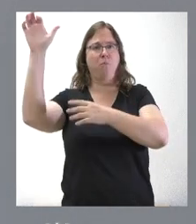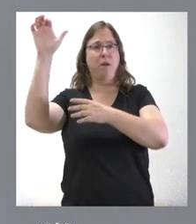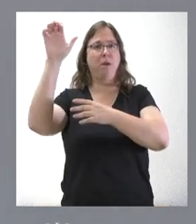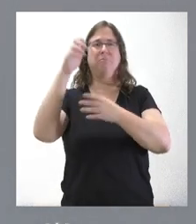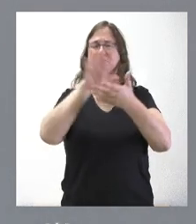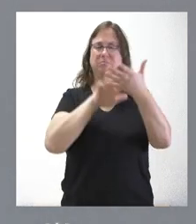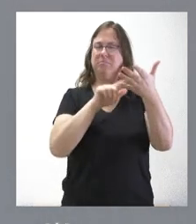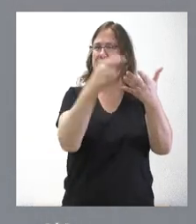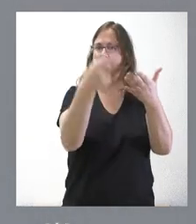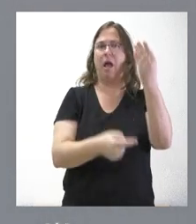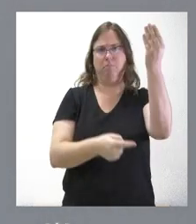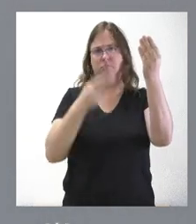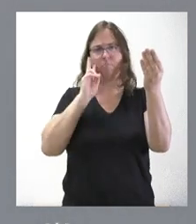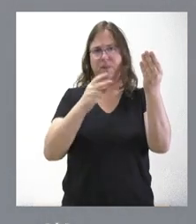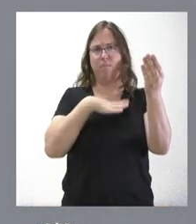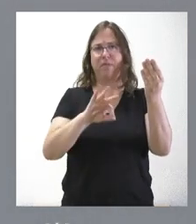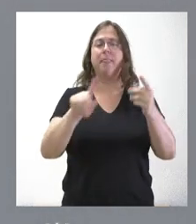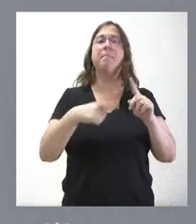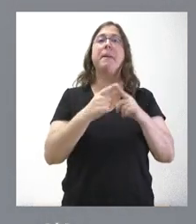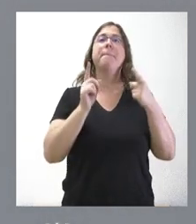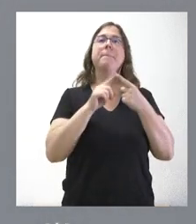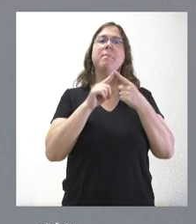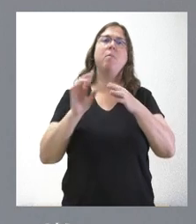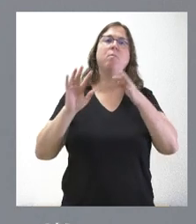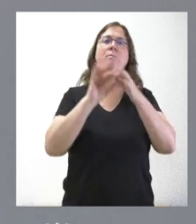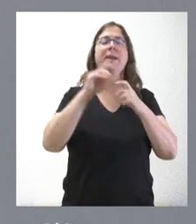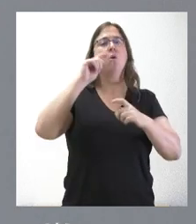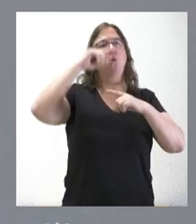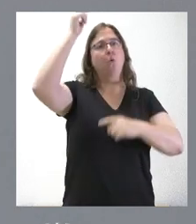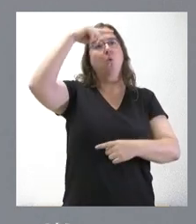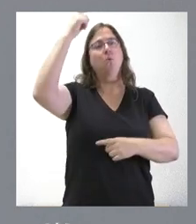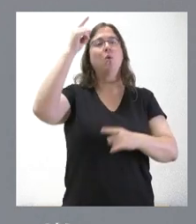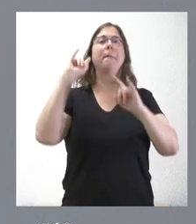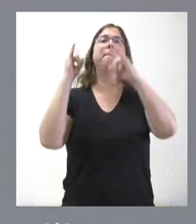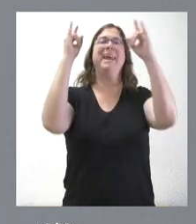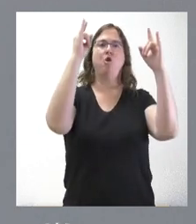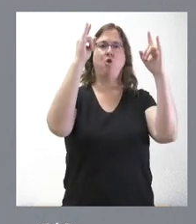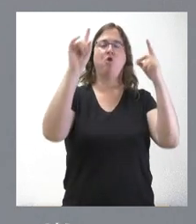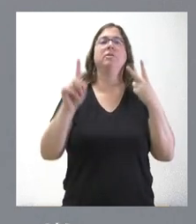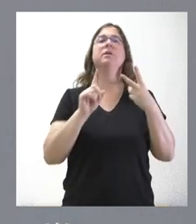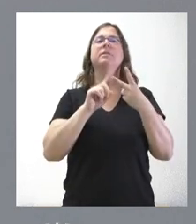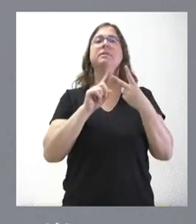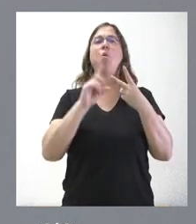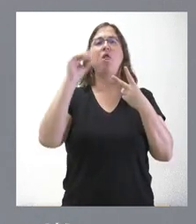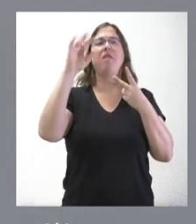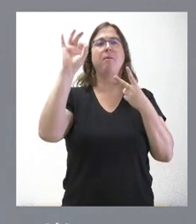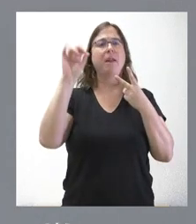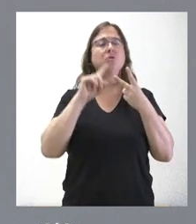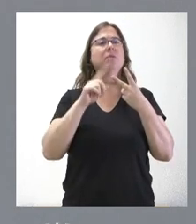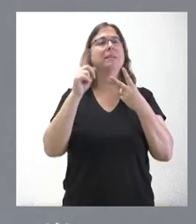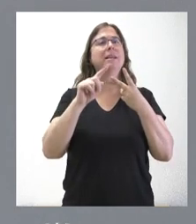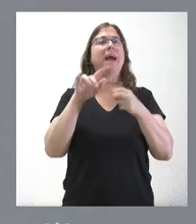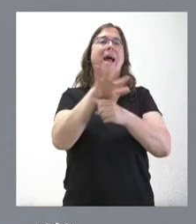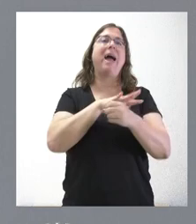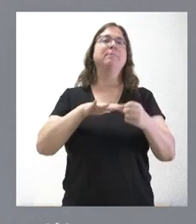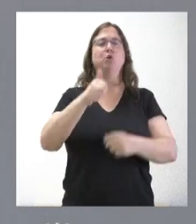descripción de cada uno de ellos. El primero está vinculado con la cultura del vino y el segundo, en Cebrero, también con el mundo del